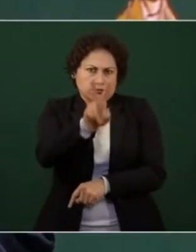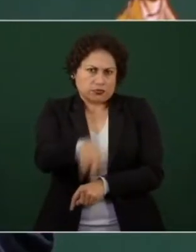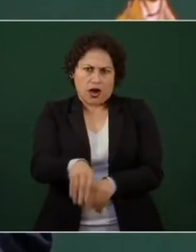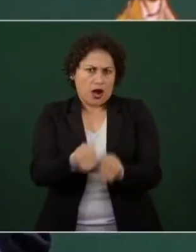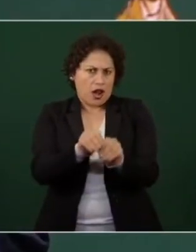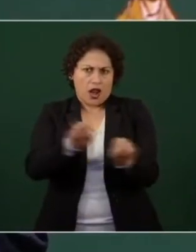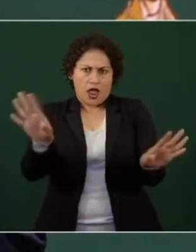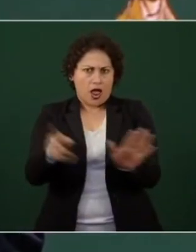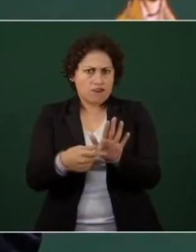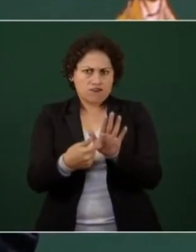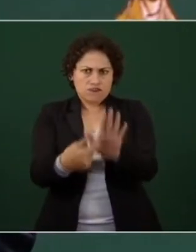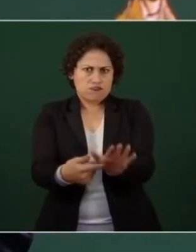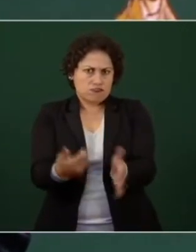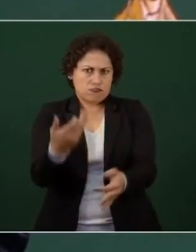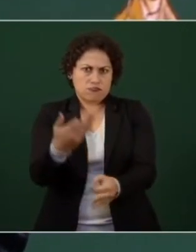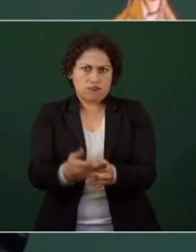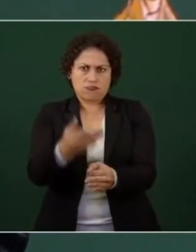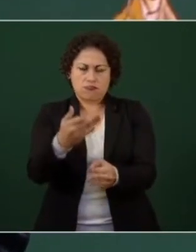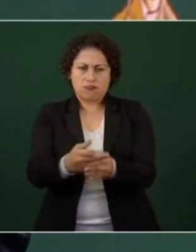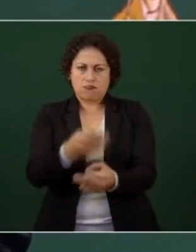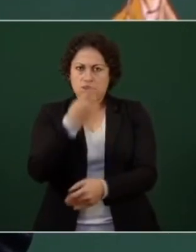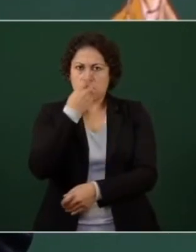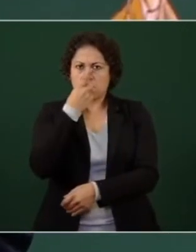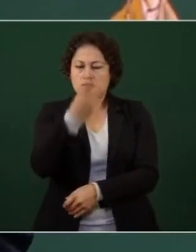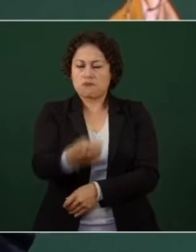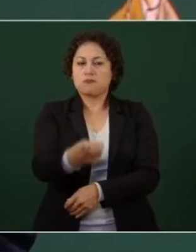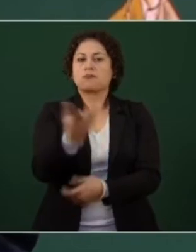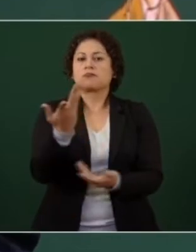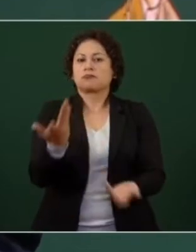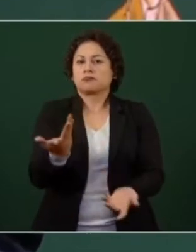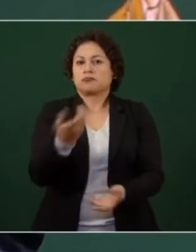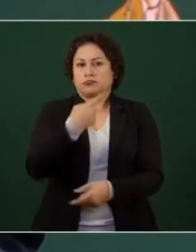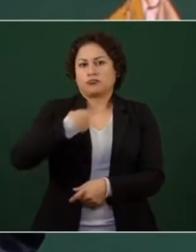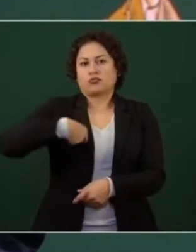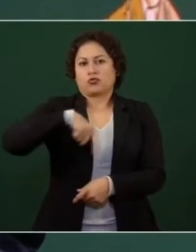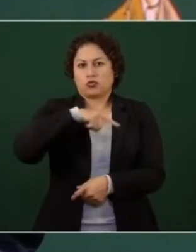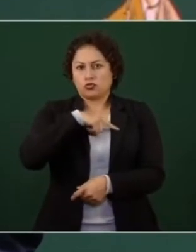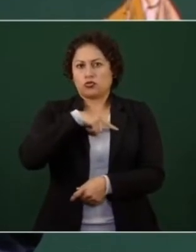nosotros vamos a buscar